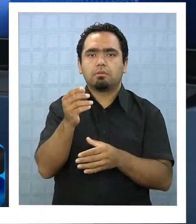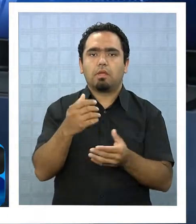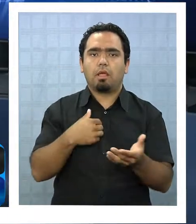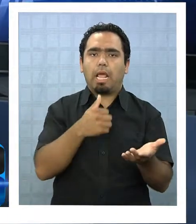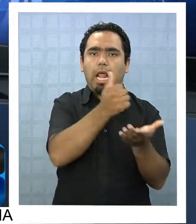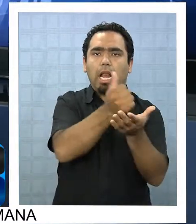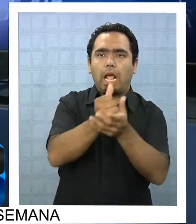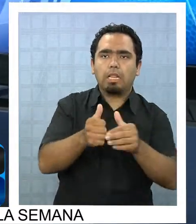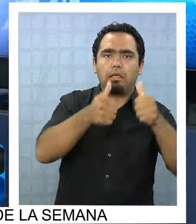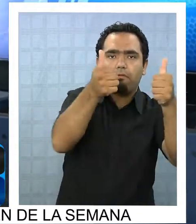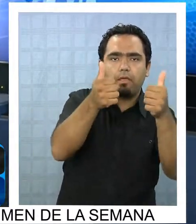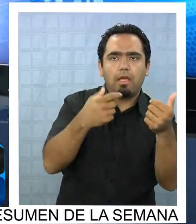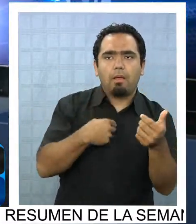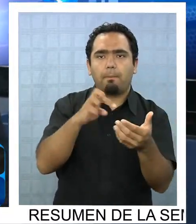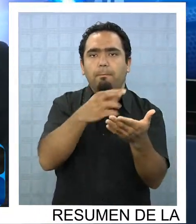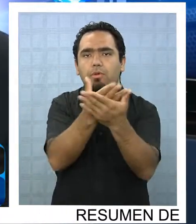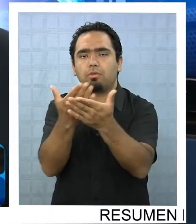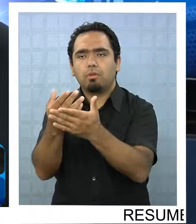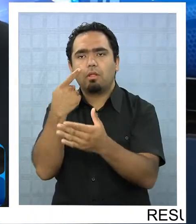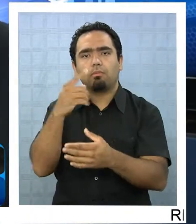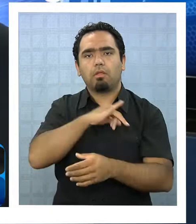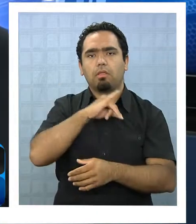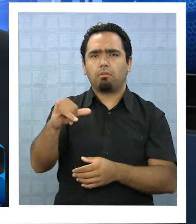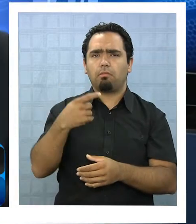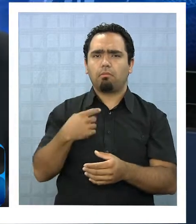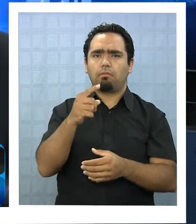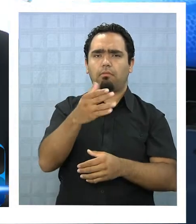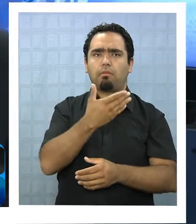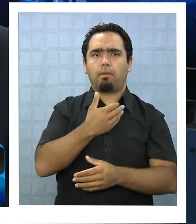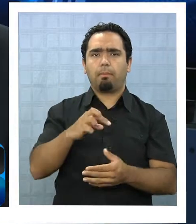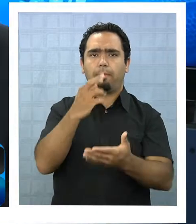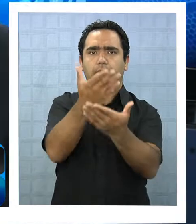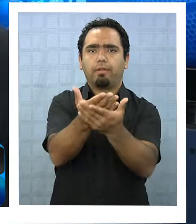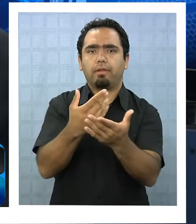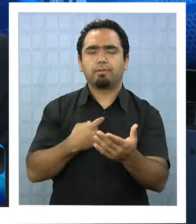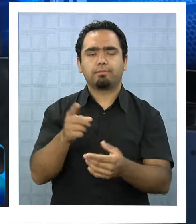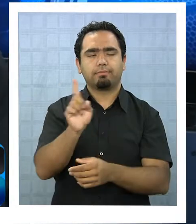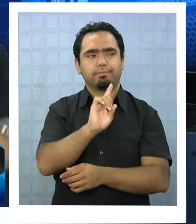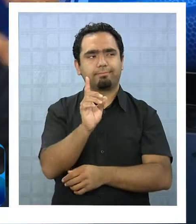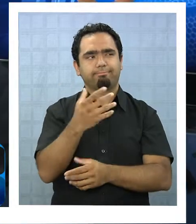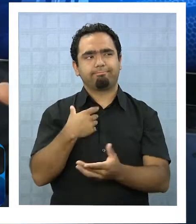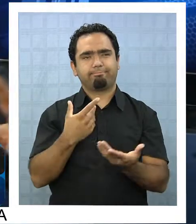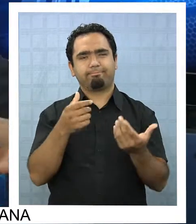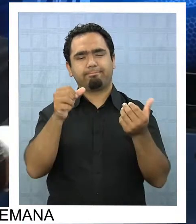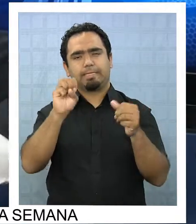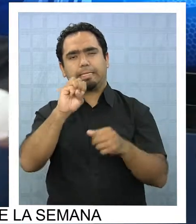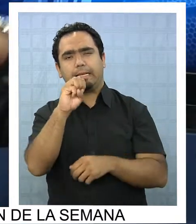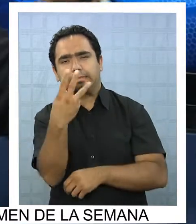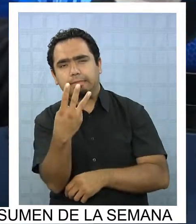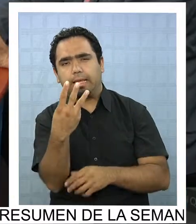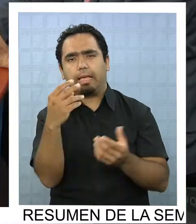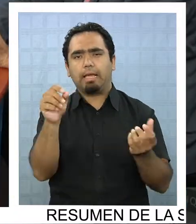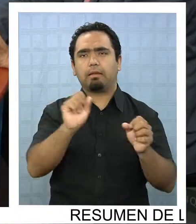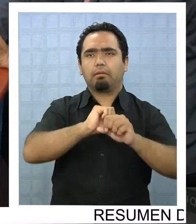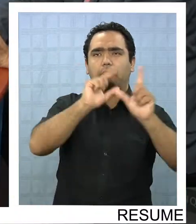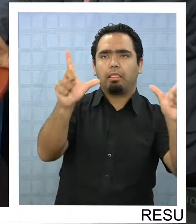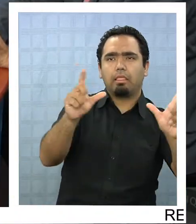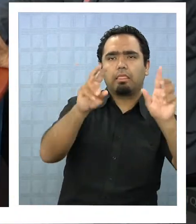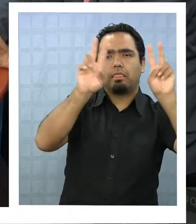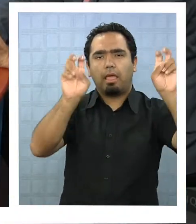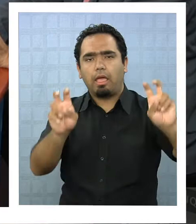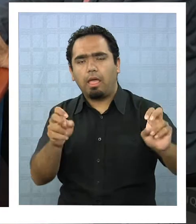le fue más o menos la presidencia del Partido Progresista y a nosotros tampoco nos fue tan bien salimos terceros, pusimos los temas,